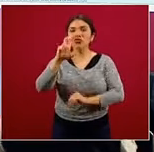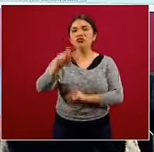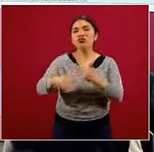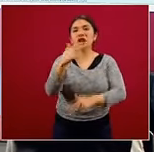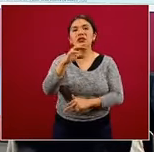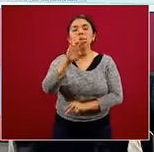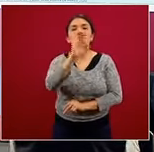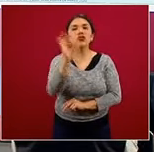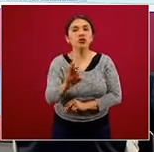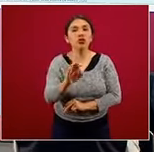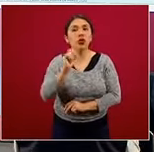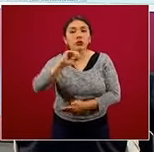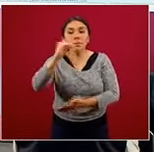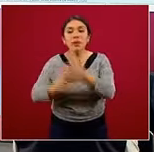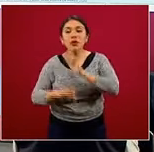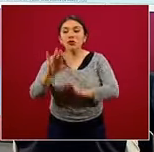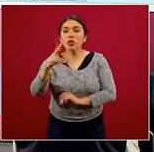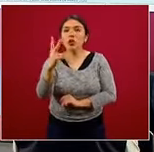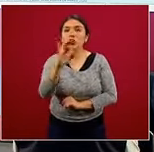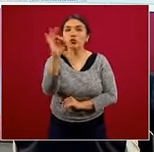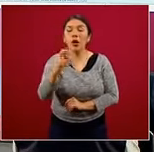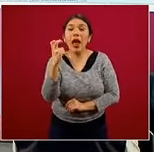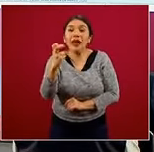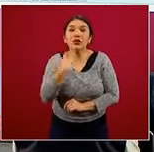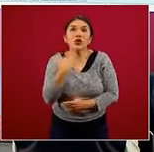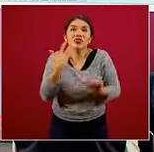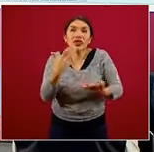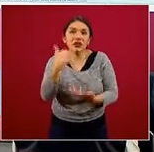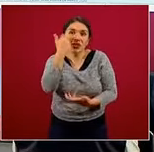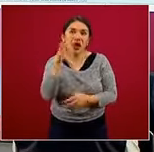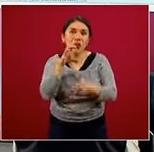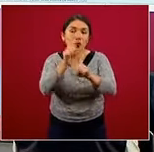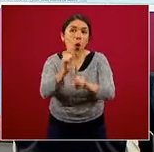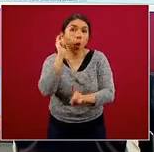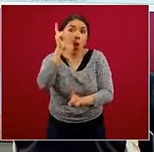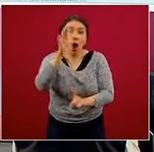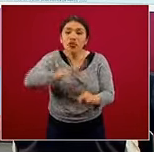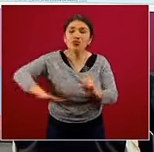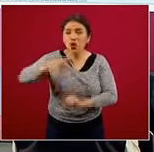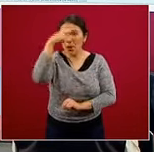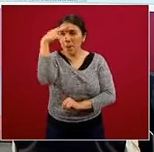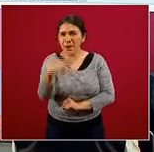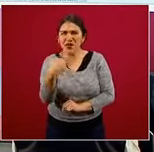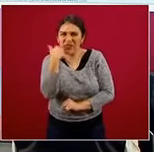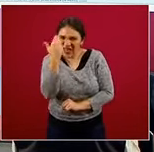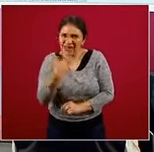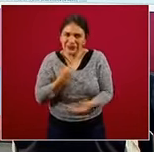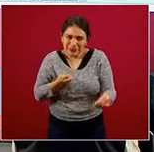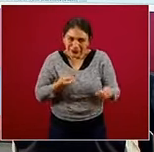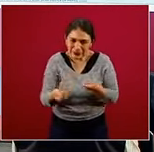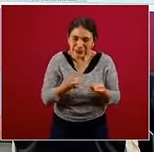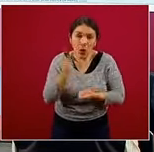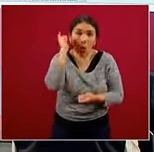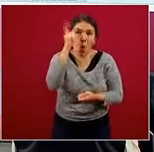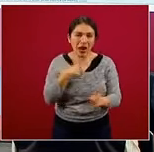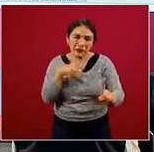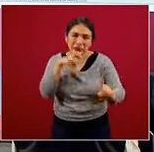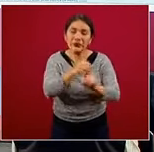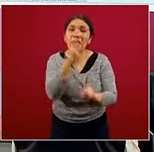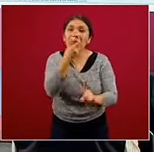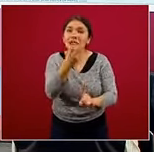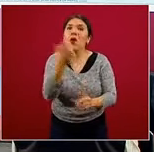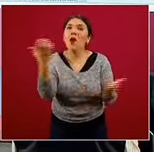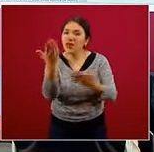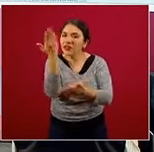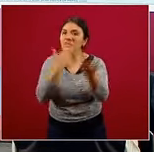52%. Esa es nuestra meta. Y a mí lo que me encantaría es que todo México dijera, tratemos de lograr esta meta, porque